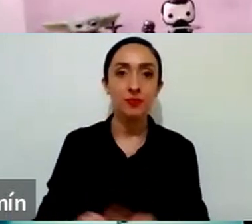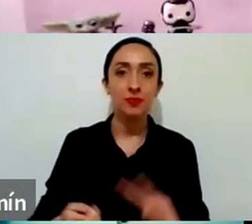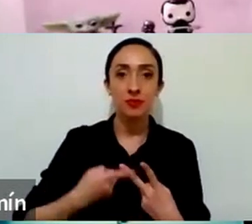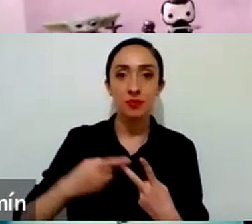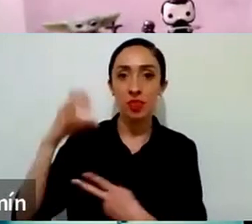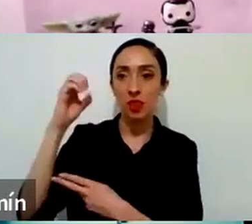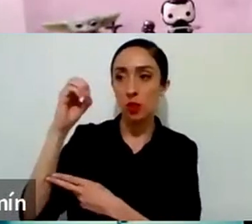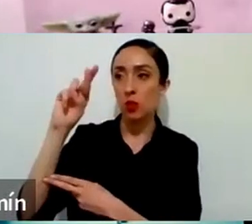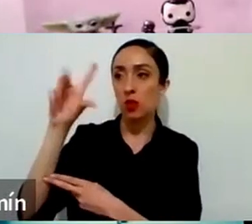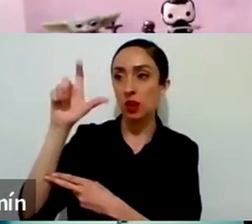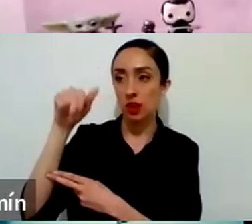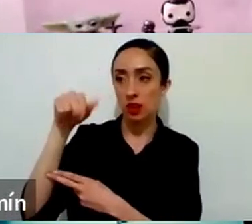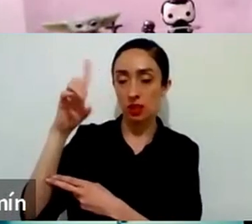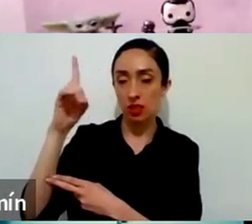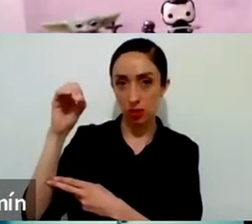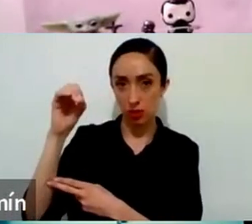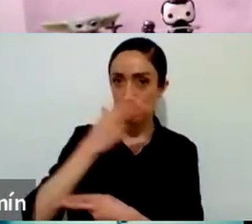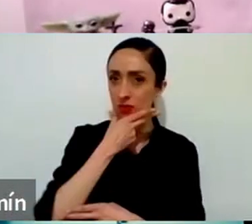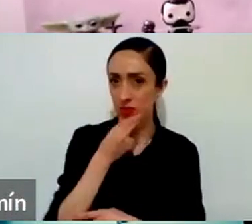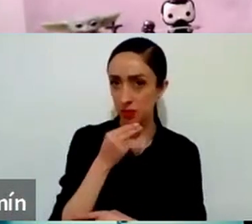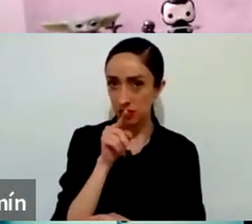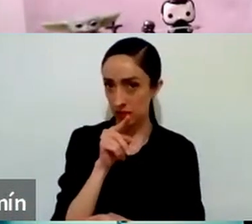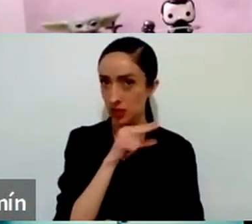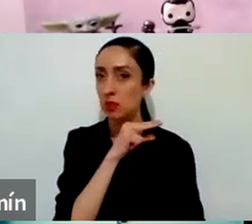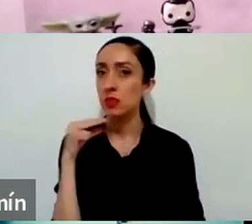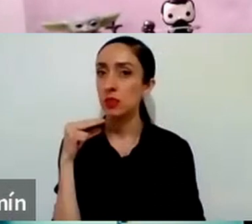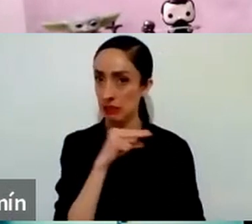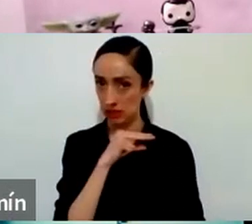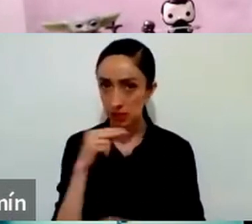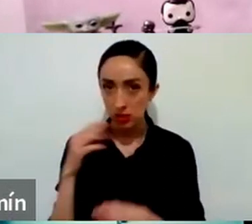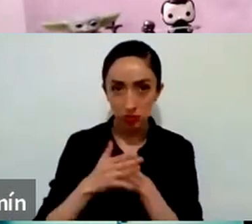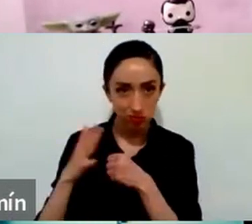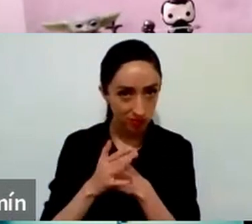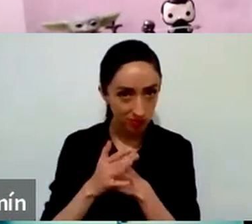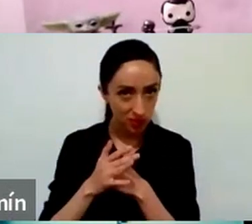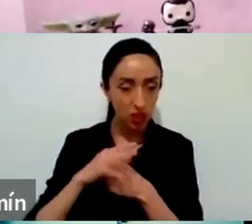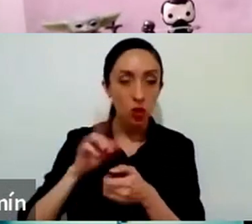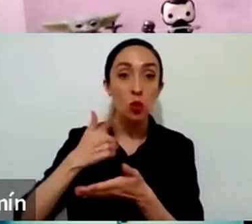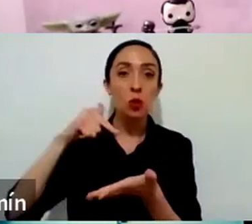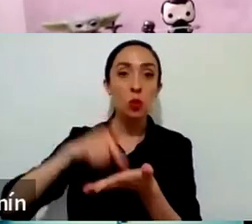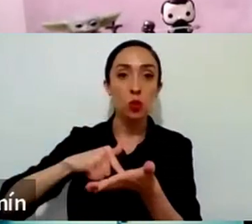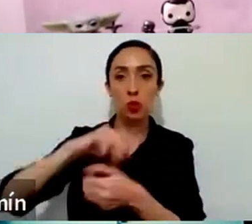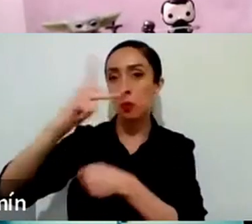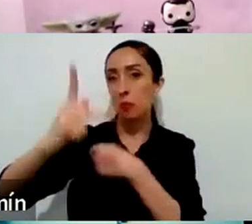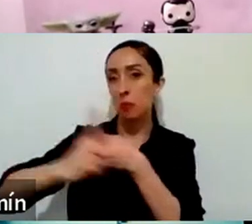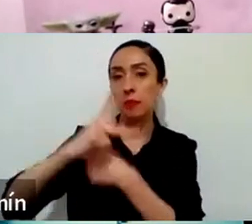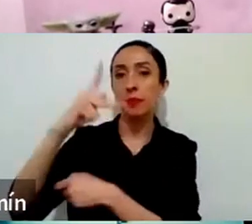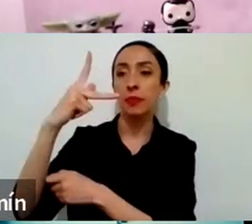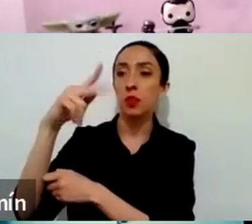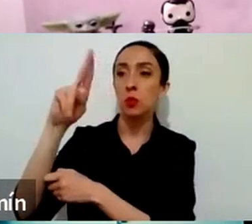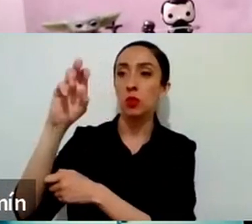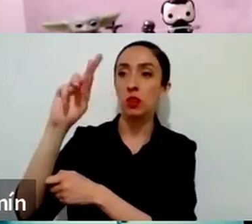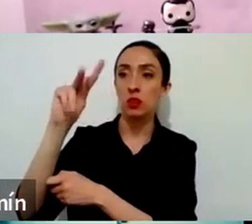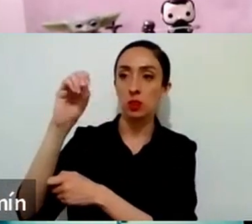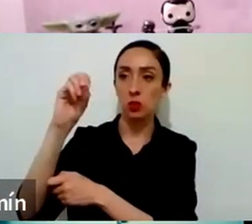que es jesuita en formación. Está en Puerto Rico dando clases. Y luego tenemos a Brian